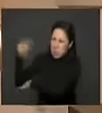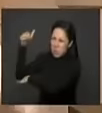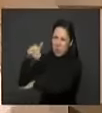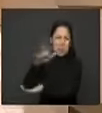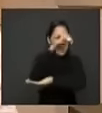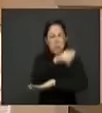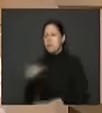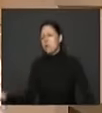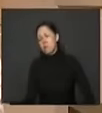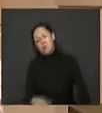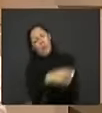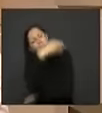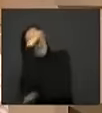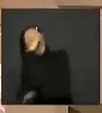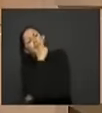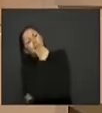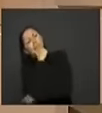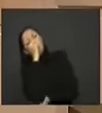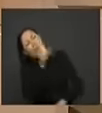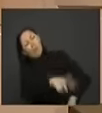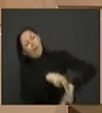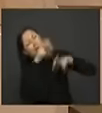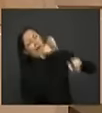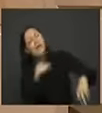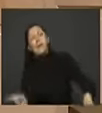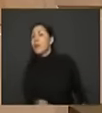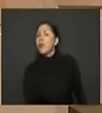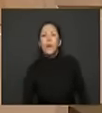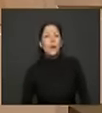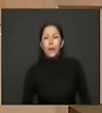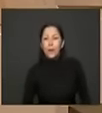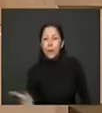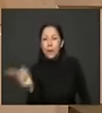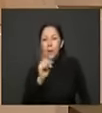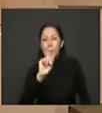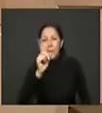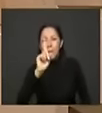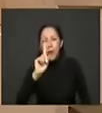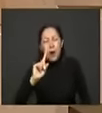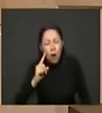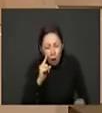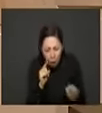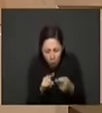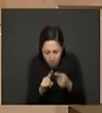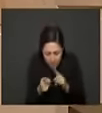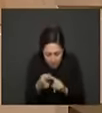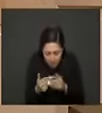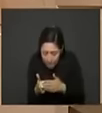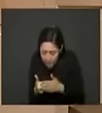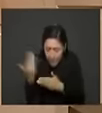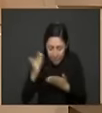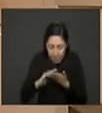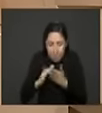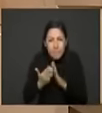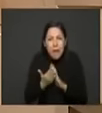unos asistentes agropecuarios con las mejores intenciones. El primer paso de la paz es construir ciudadanía.